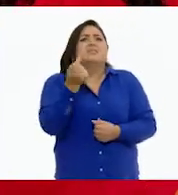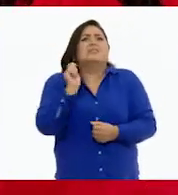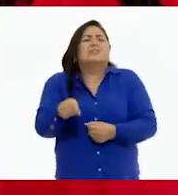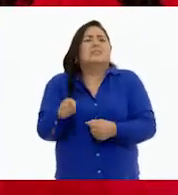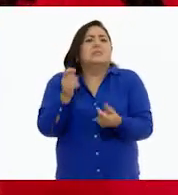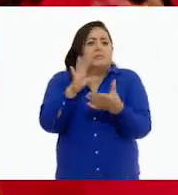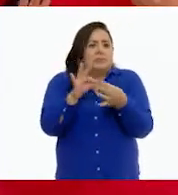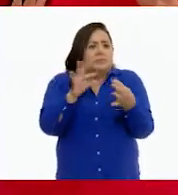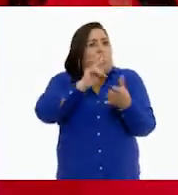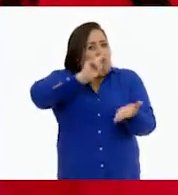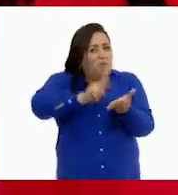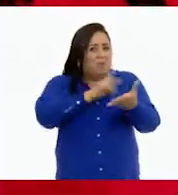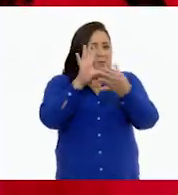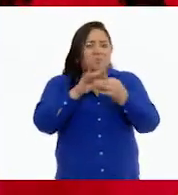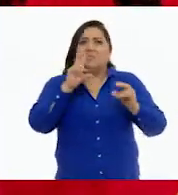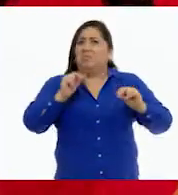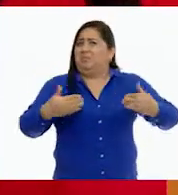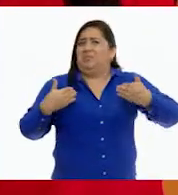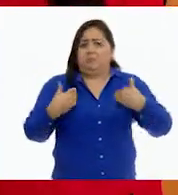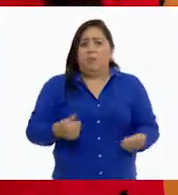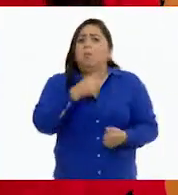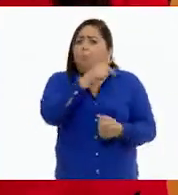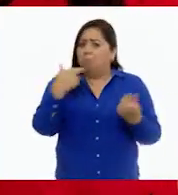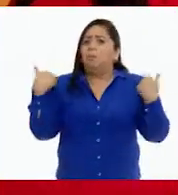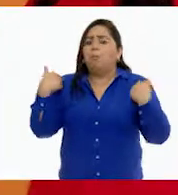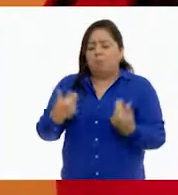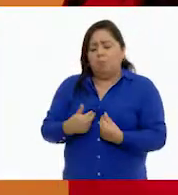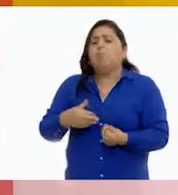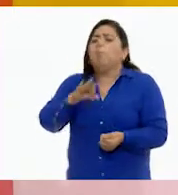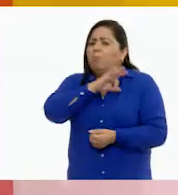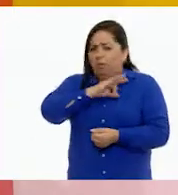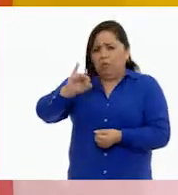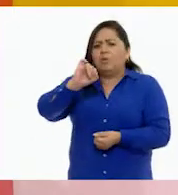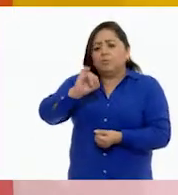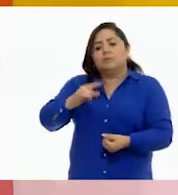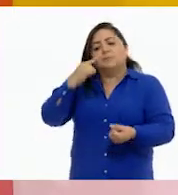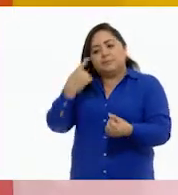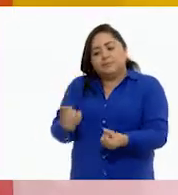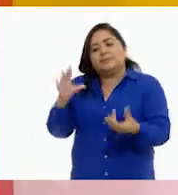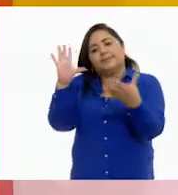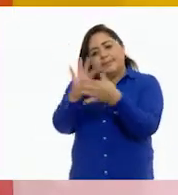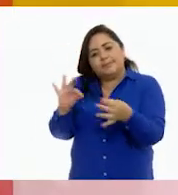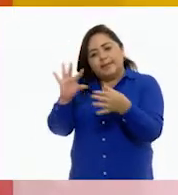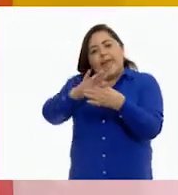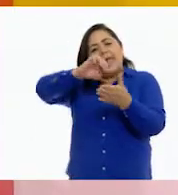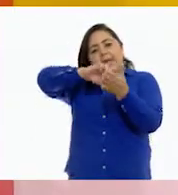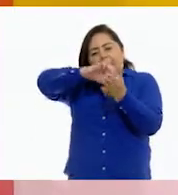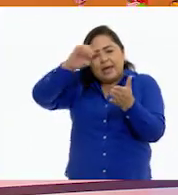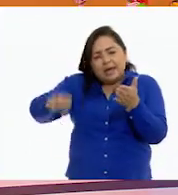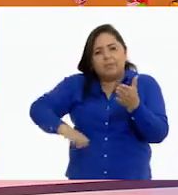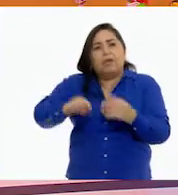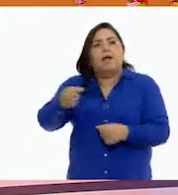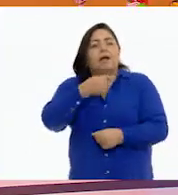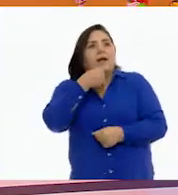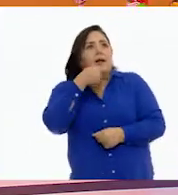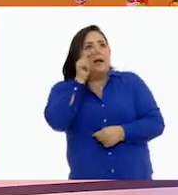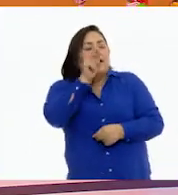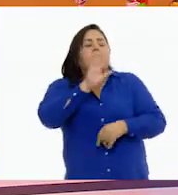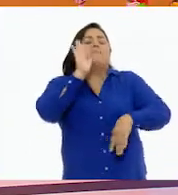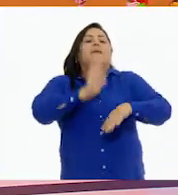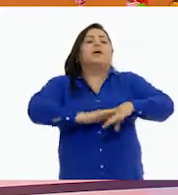hacer y le explica que no le entendió, la maestra muy probablemente le va a explicar con ejemplos, María le va a quedar